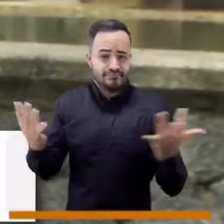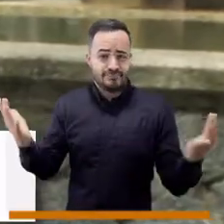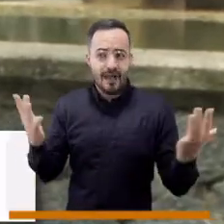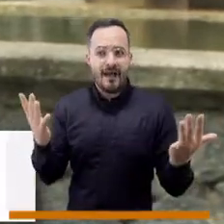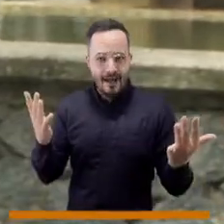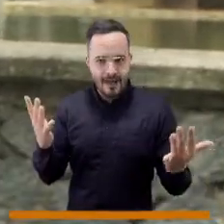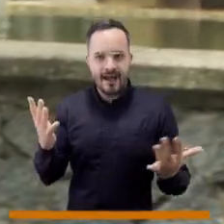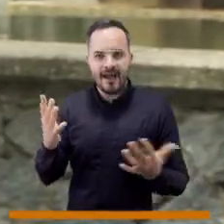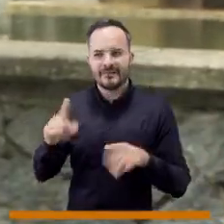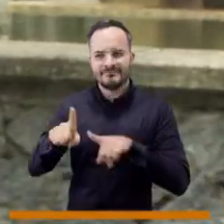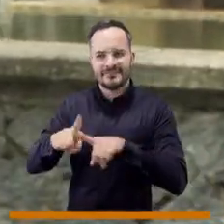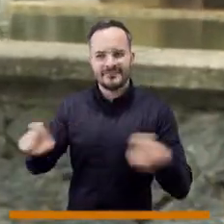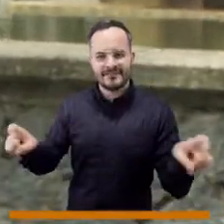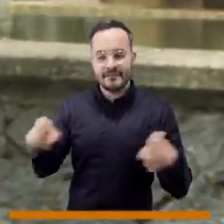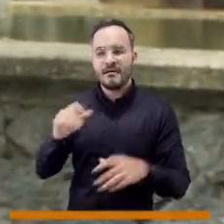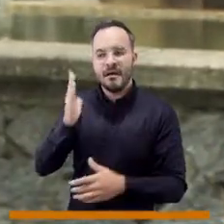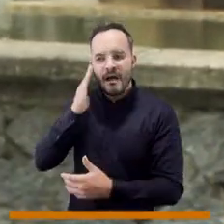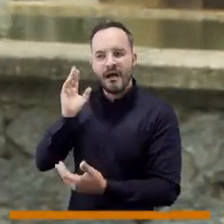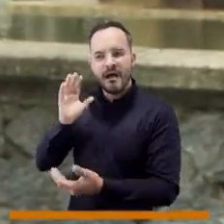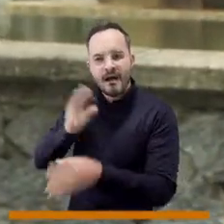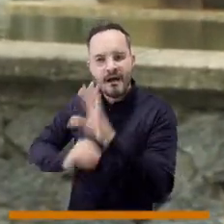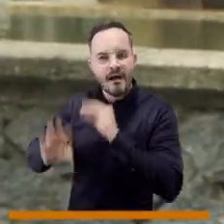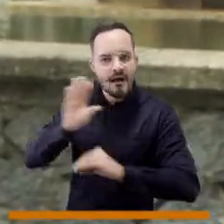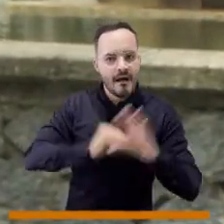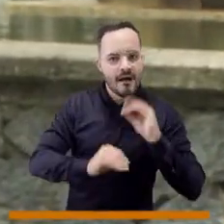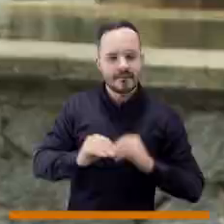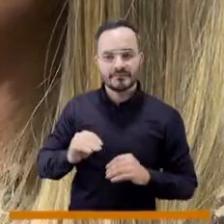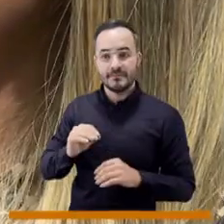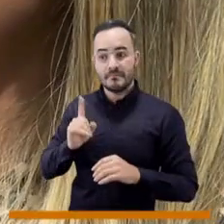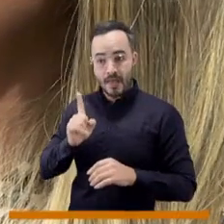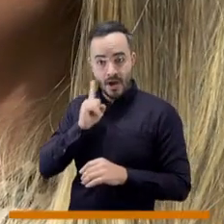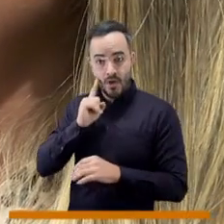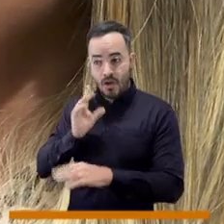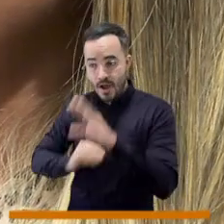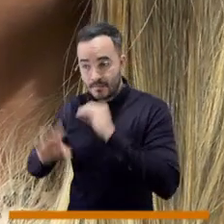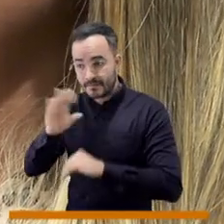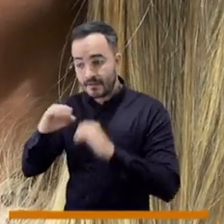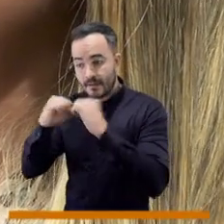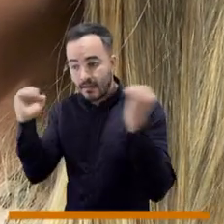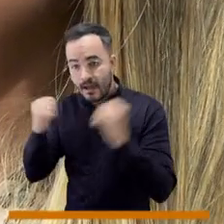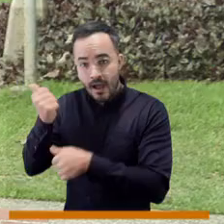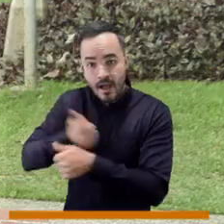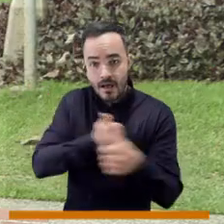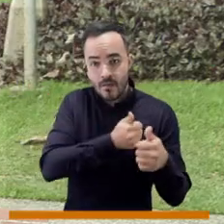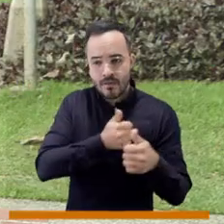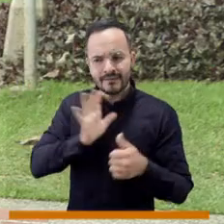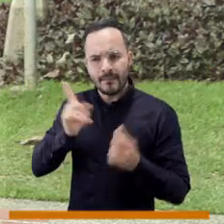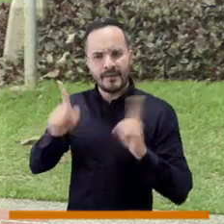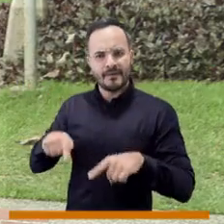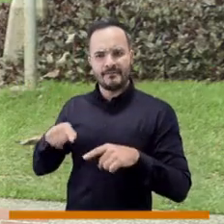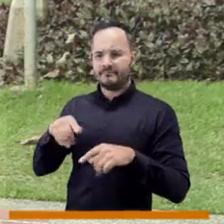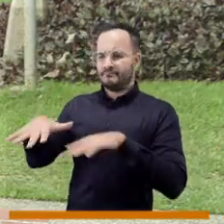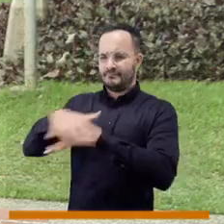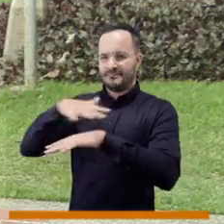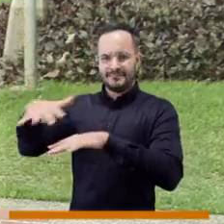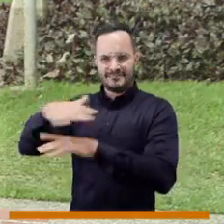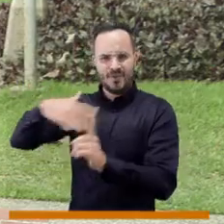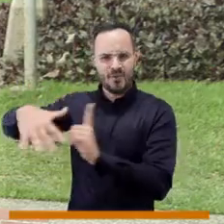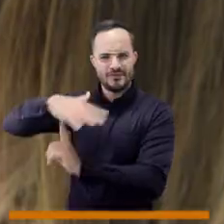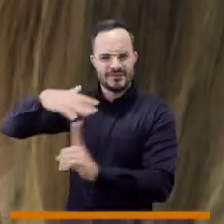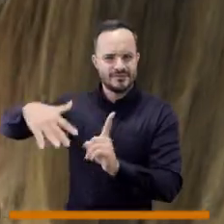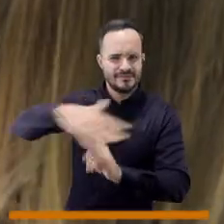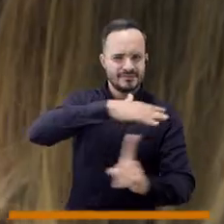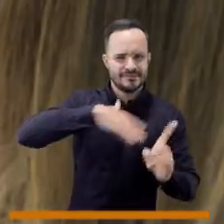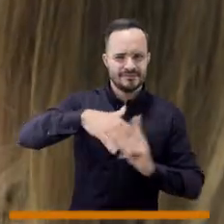y sobre todo conocer hacia adentro y desde hacia adentro hacia afuera. Porque muchas veces entendemos o